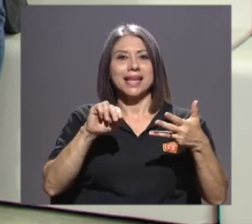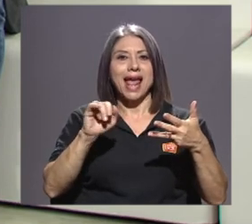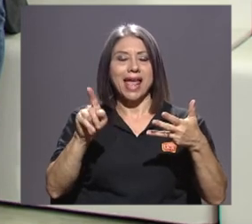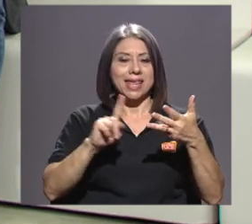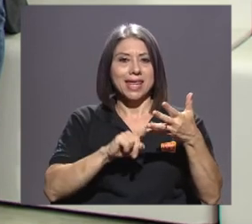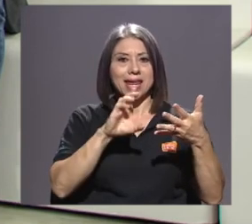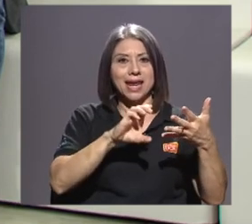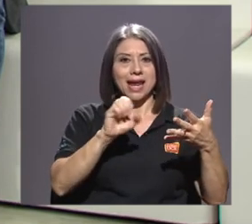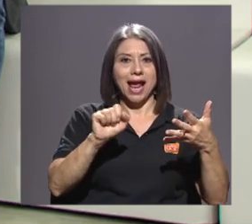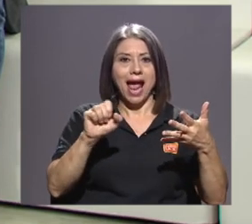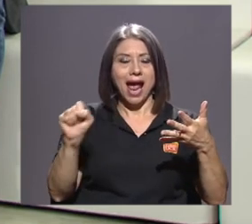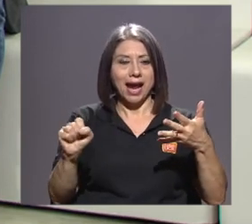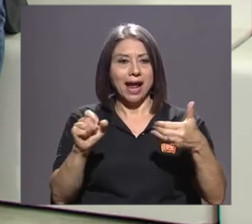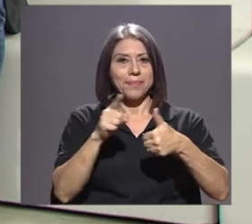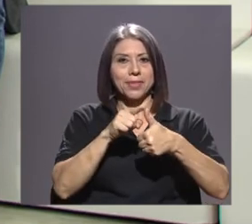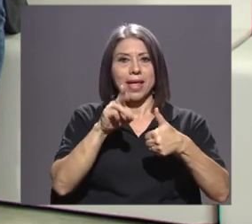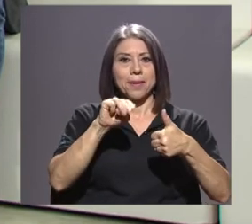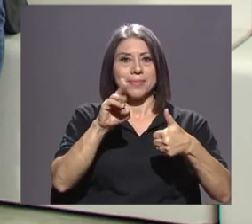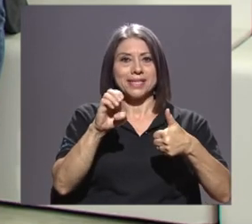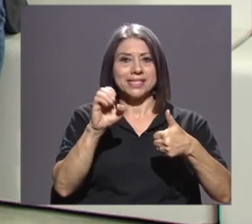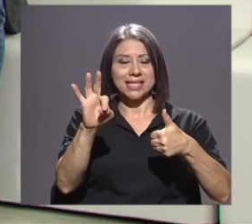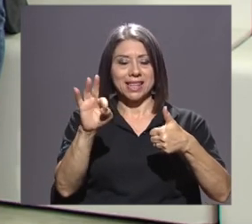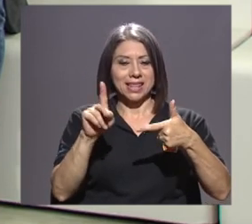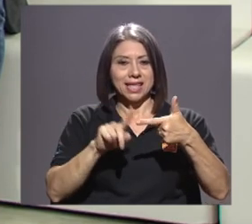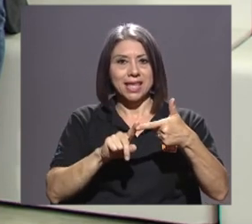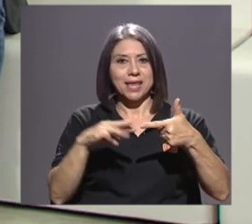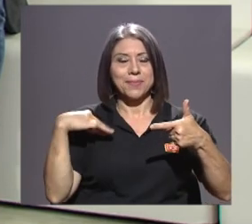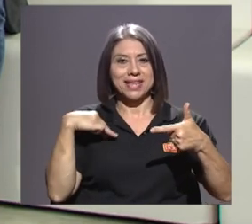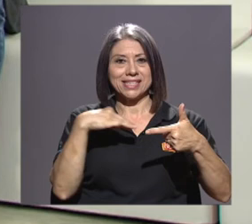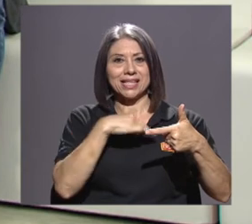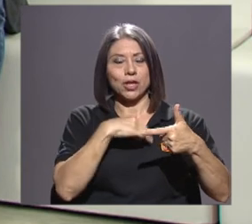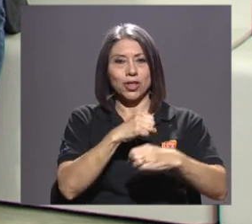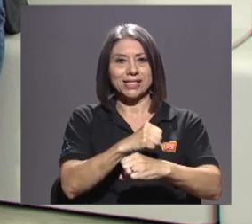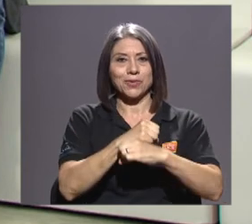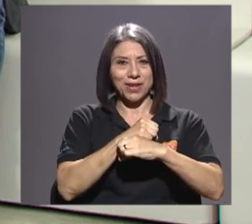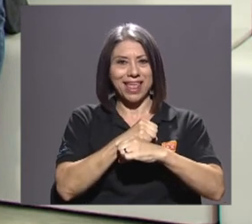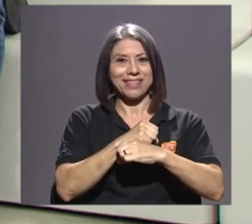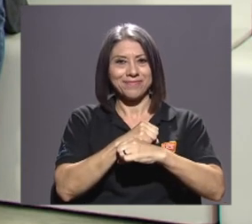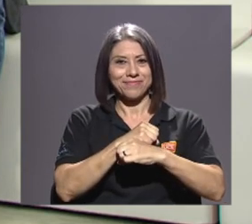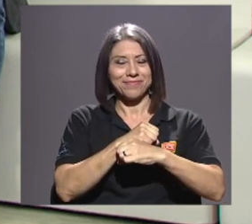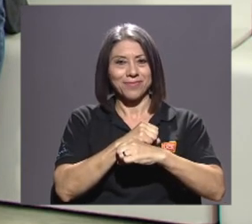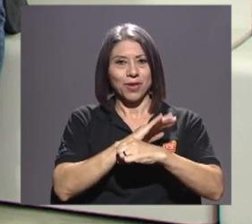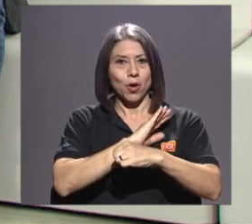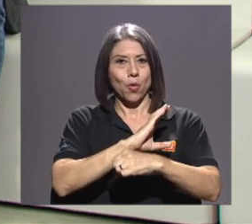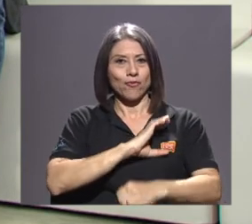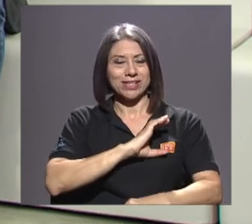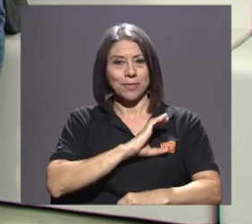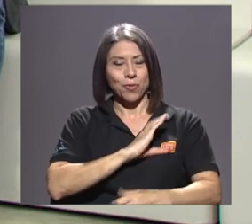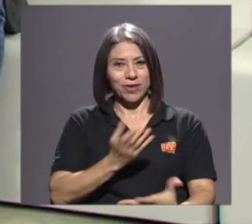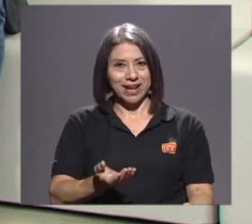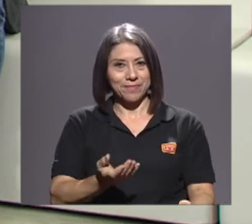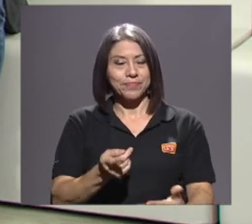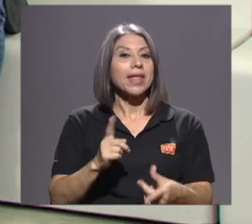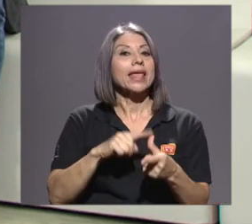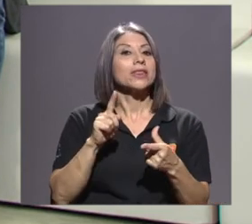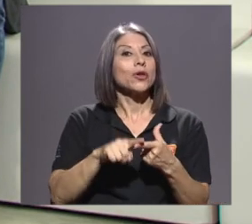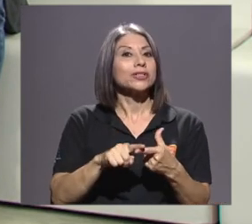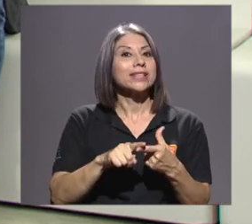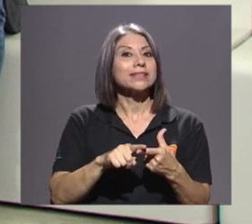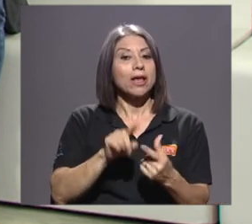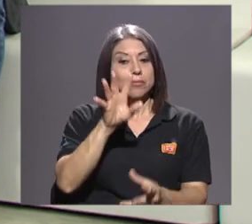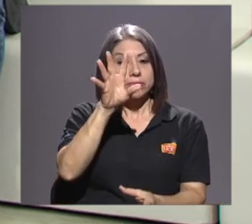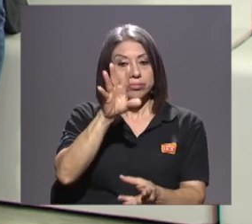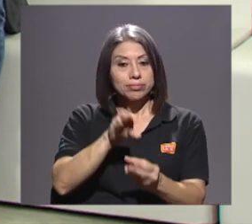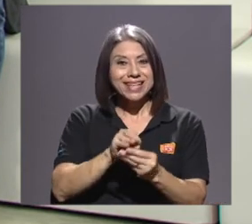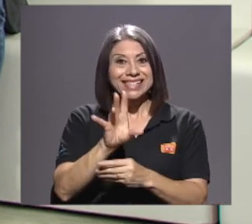CAJA, MISIT y Ministerio de Seguridad con Fuerza Pública. Entonces, ellos como